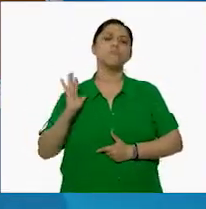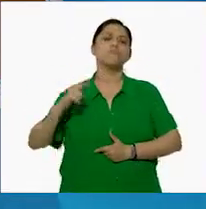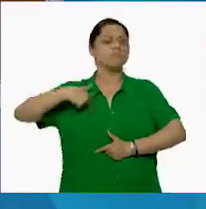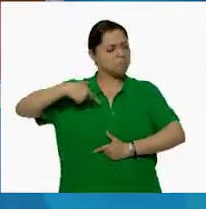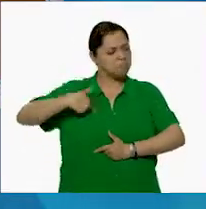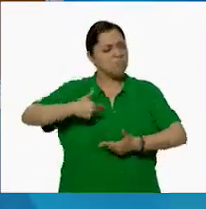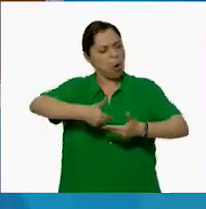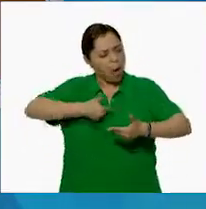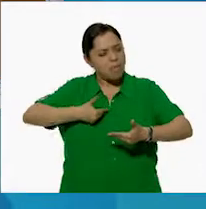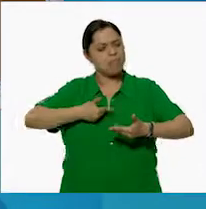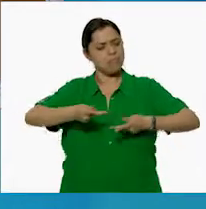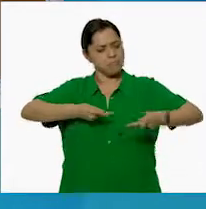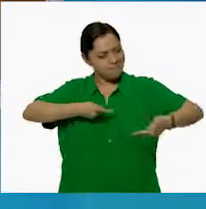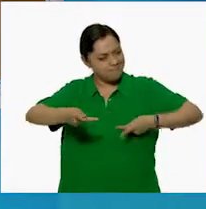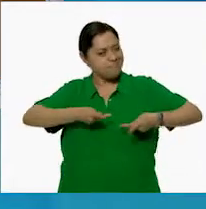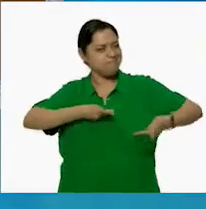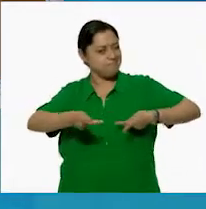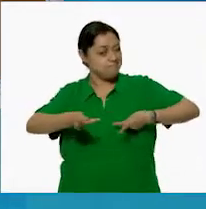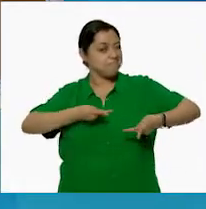calentando motores, ¿eh?